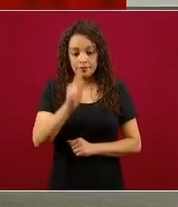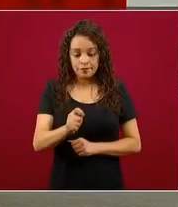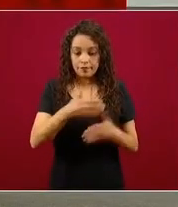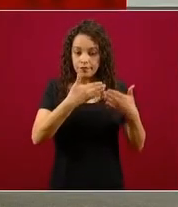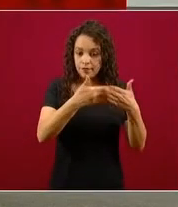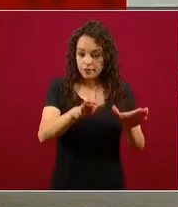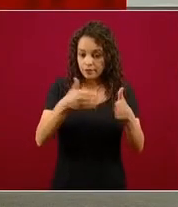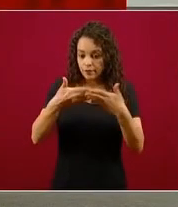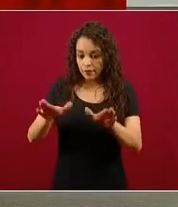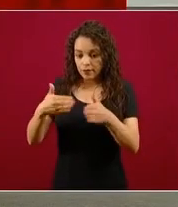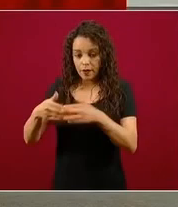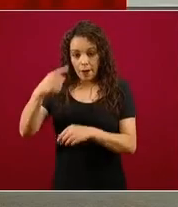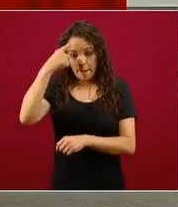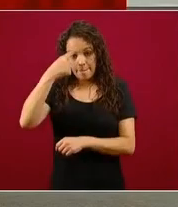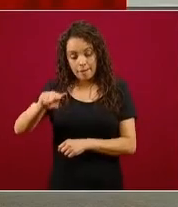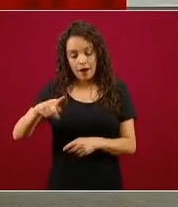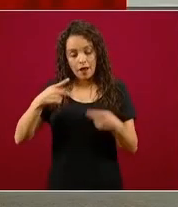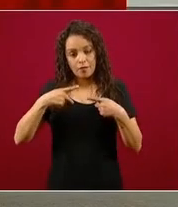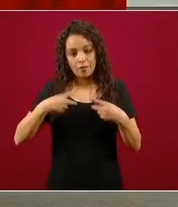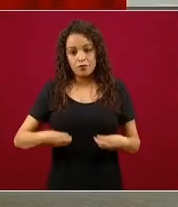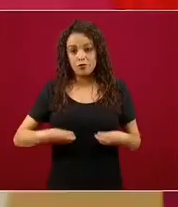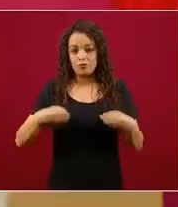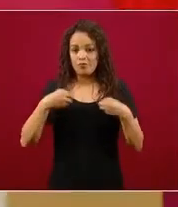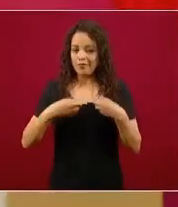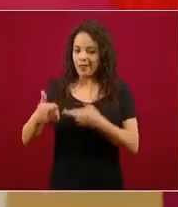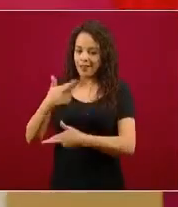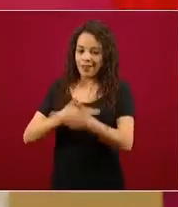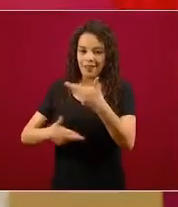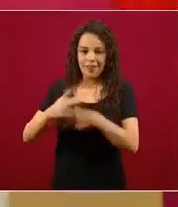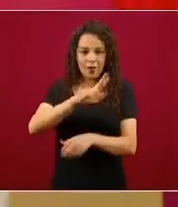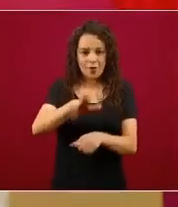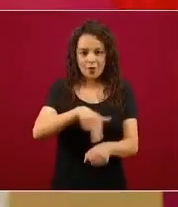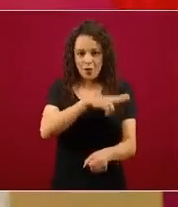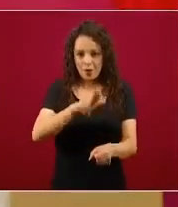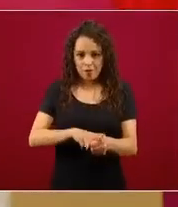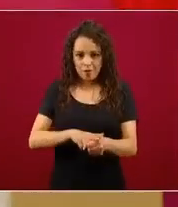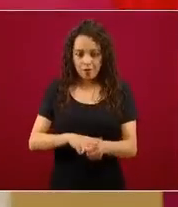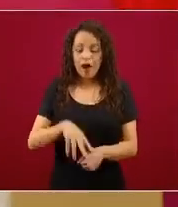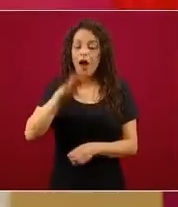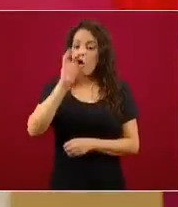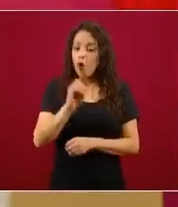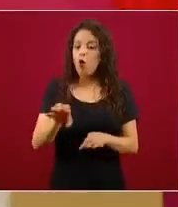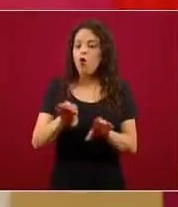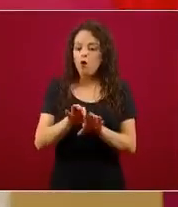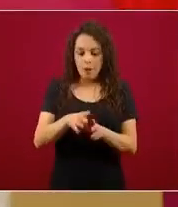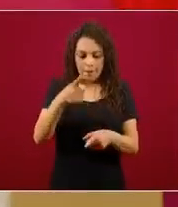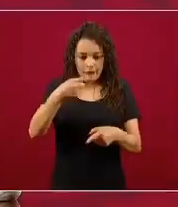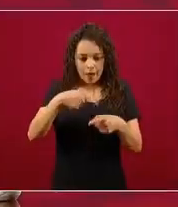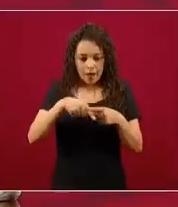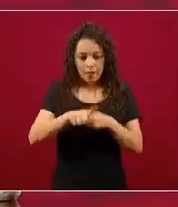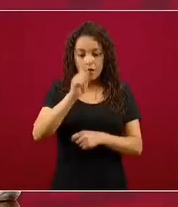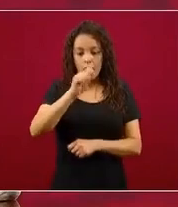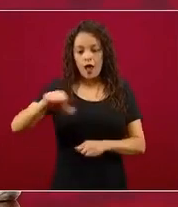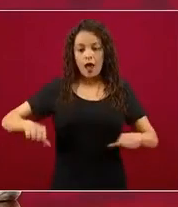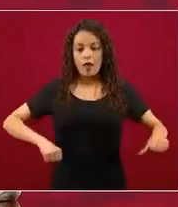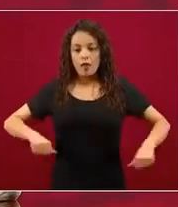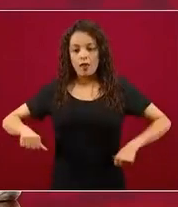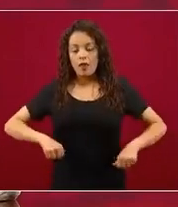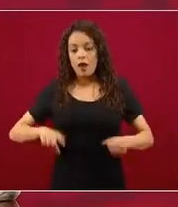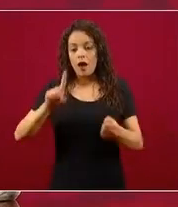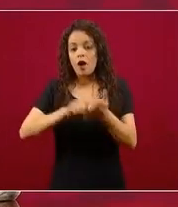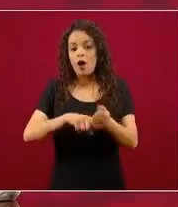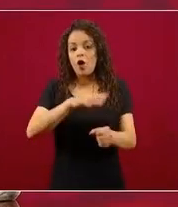pena privilegiar o empezar por aquellas actividades que son de carácter local. Pongo un ejemplo,